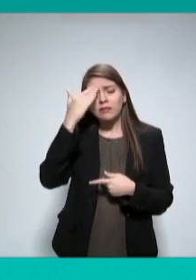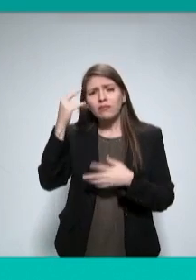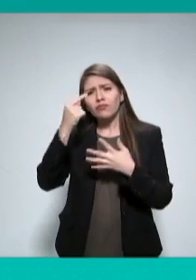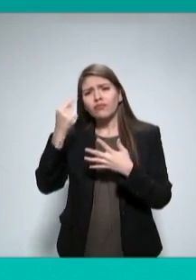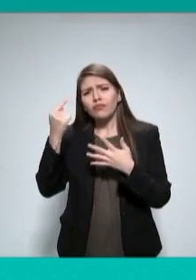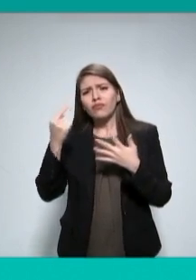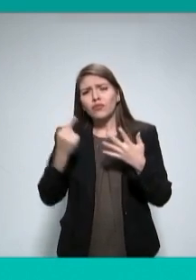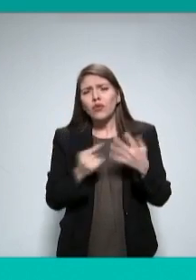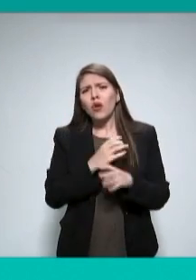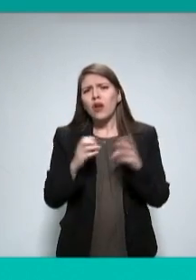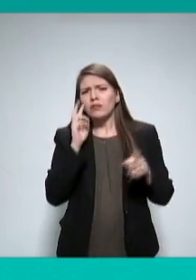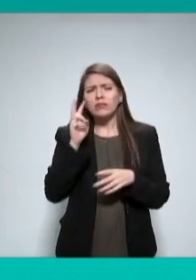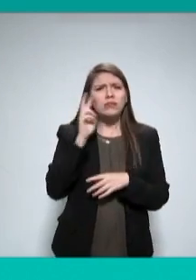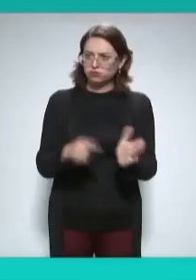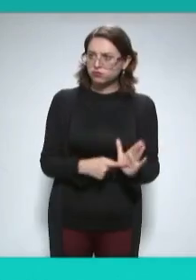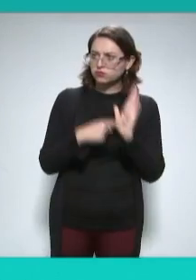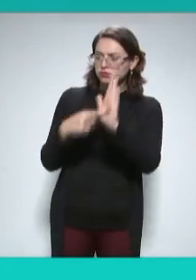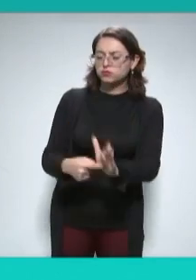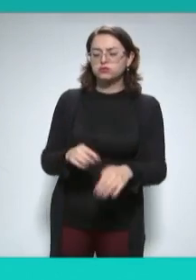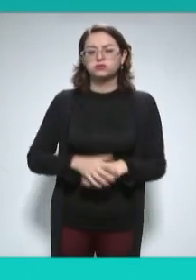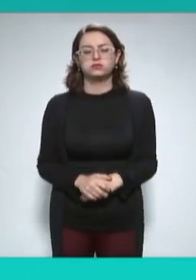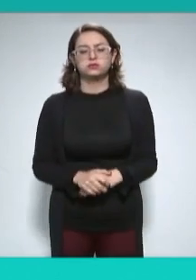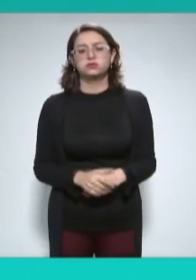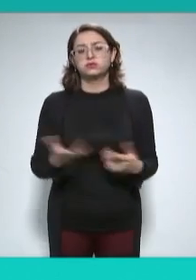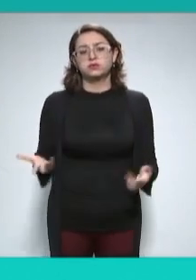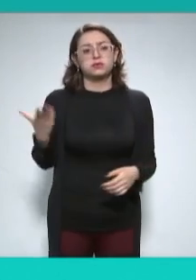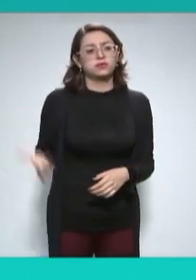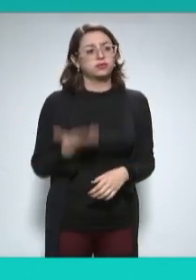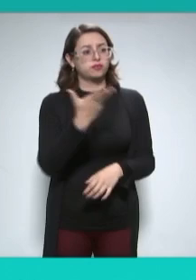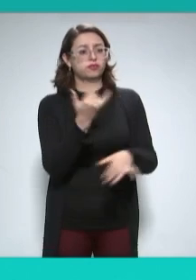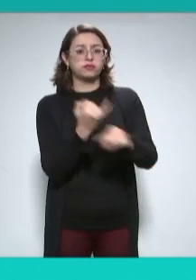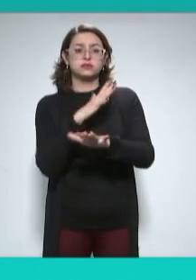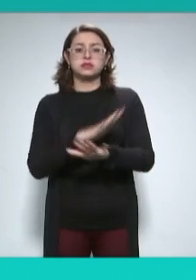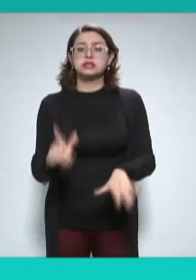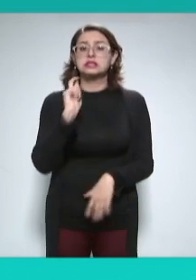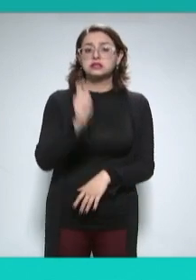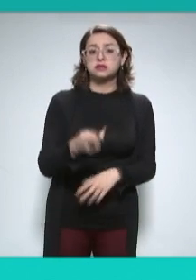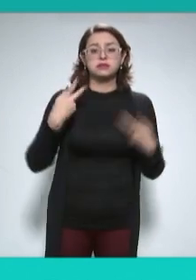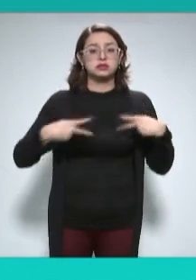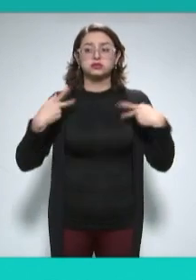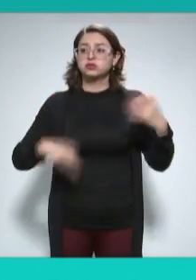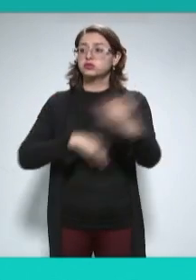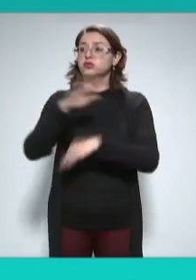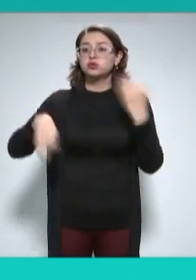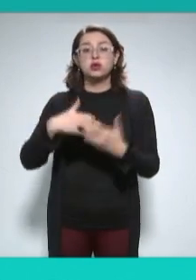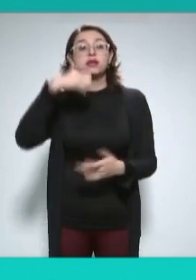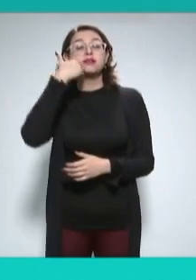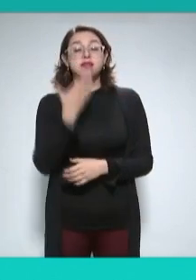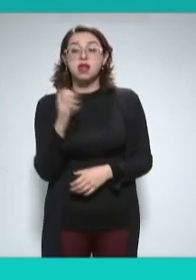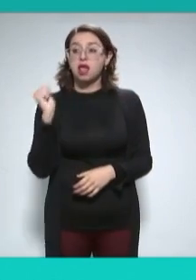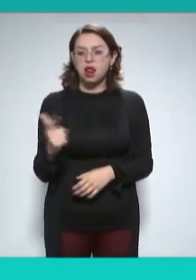suspicaza o duda sobre este proyecto. Las solicitudes de información son el medio que permite a cualquier interesada o